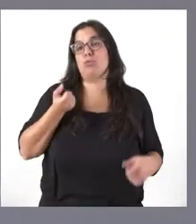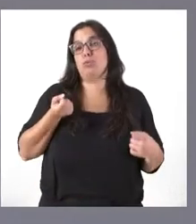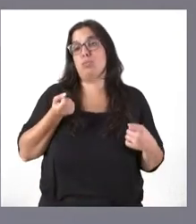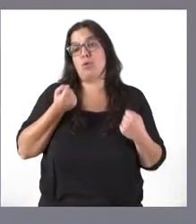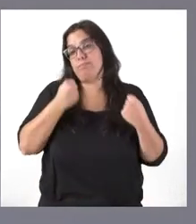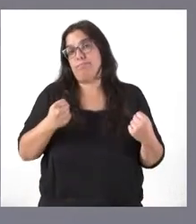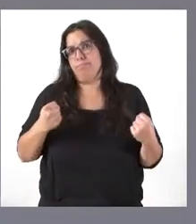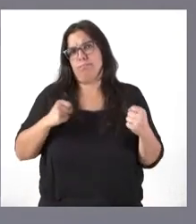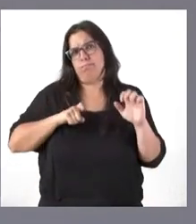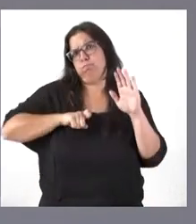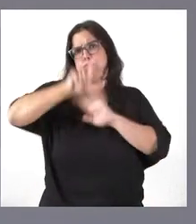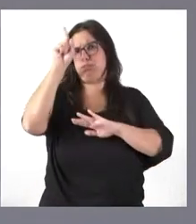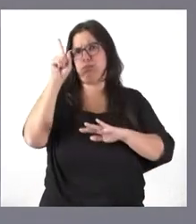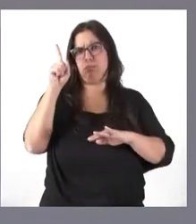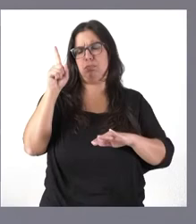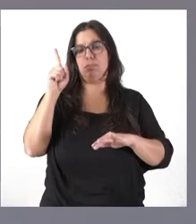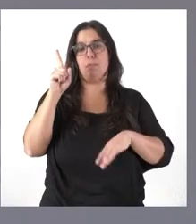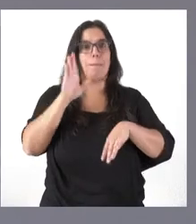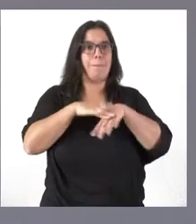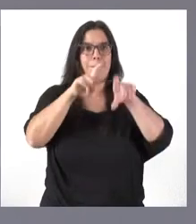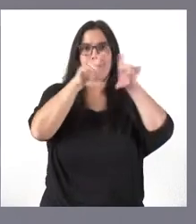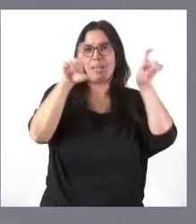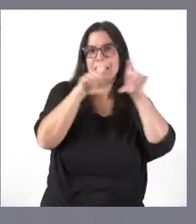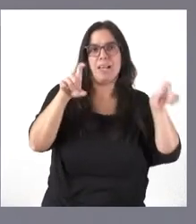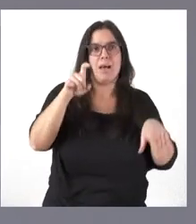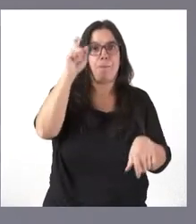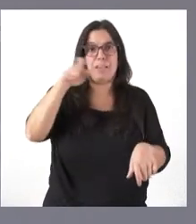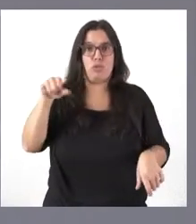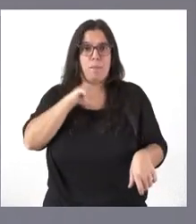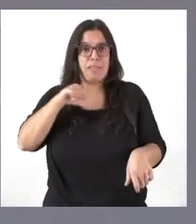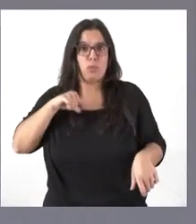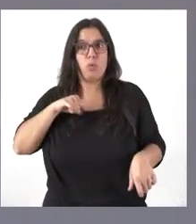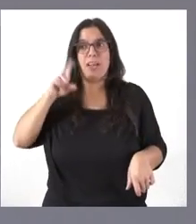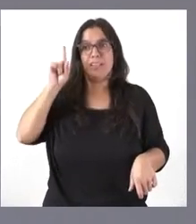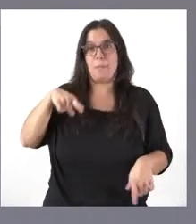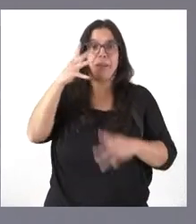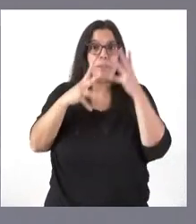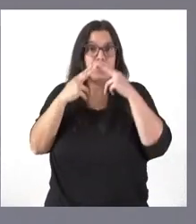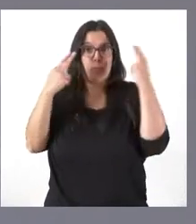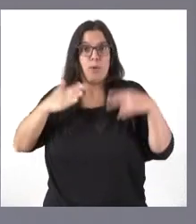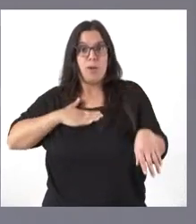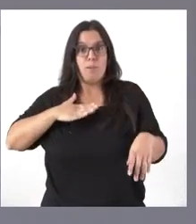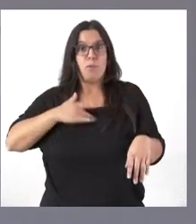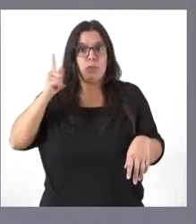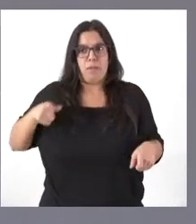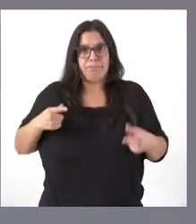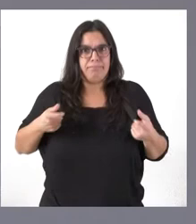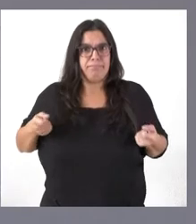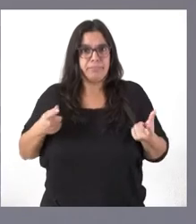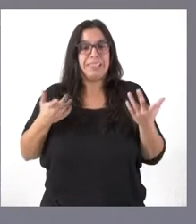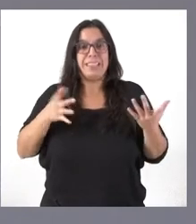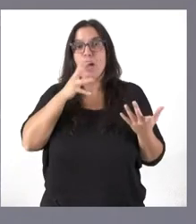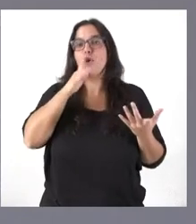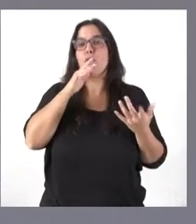los últimos tiempos para las empresas, para las personas en particular, también para las Administraciones Públicas y es especialmente más difícil